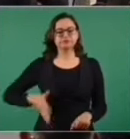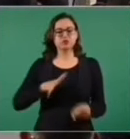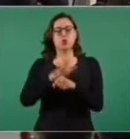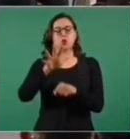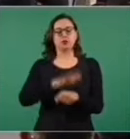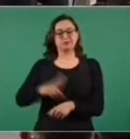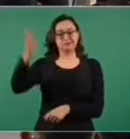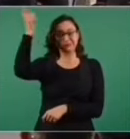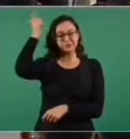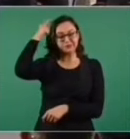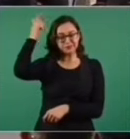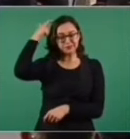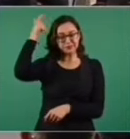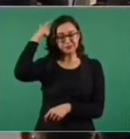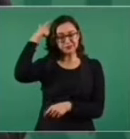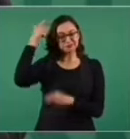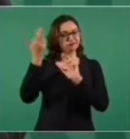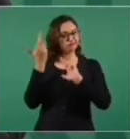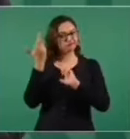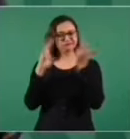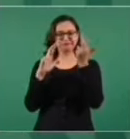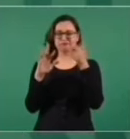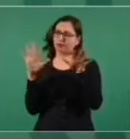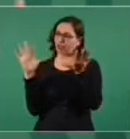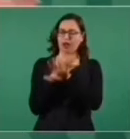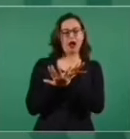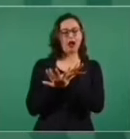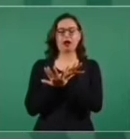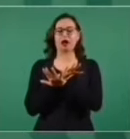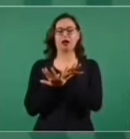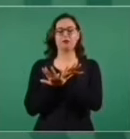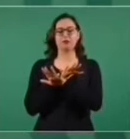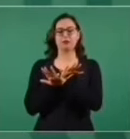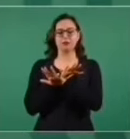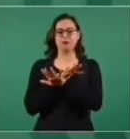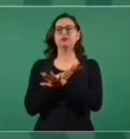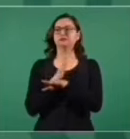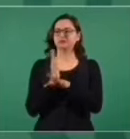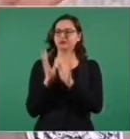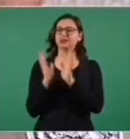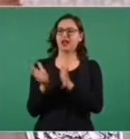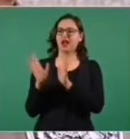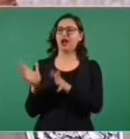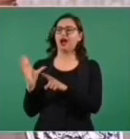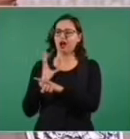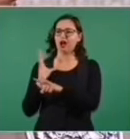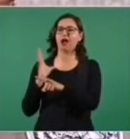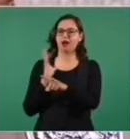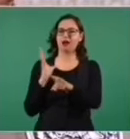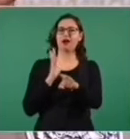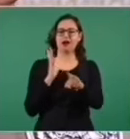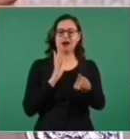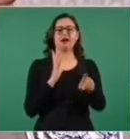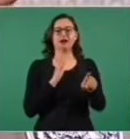el cambio de mentalidad que se ha logrado en nuestro país.